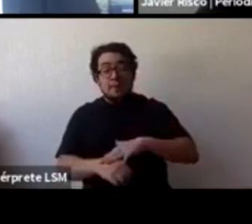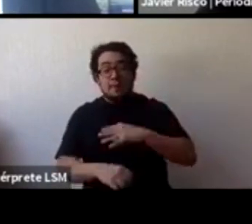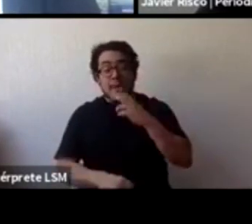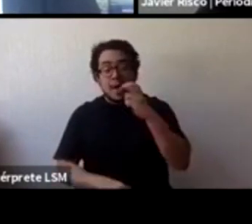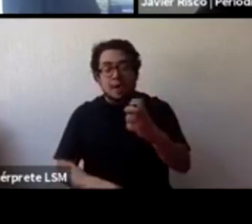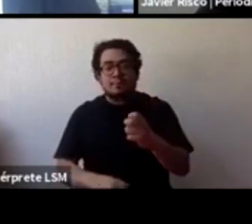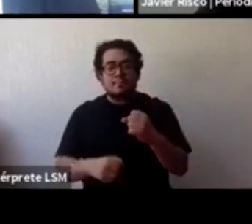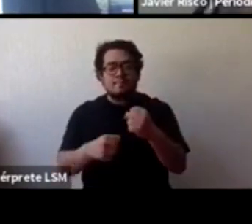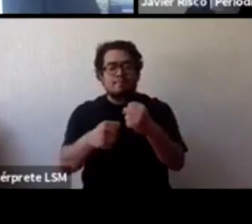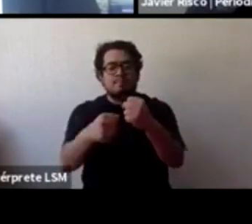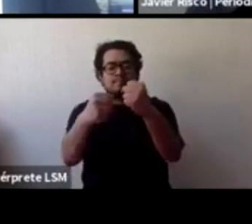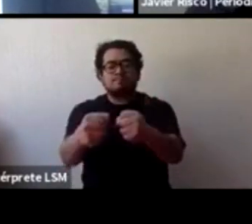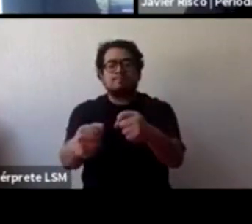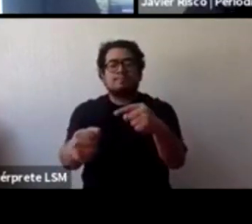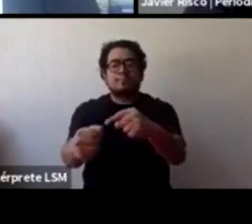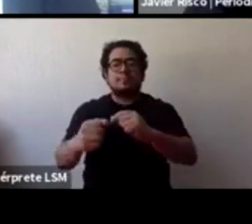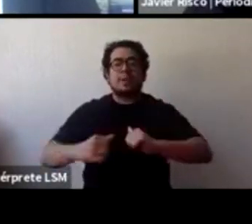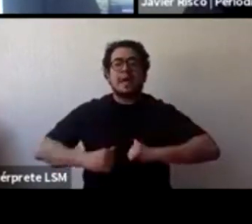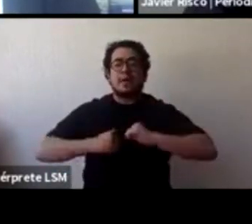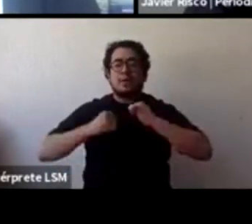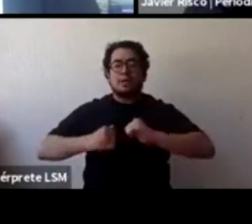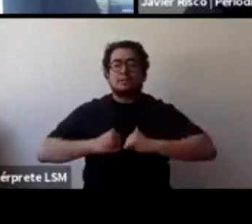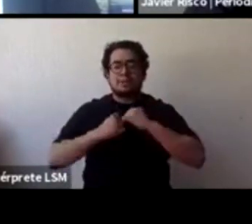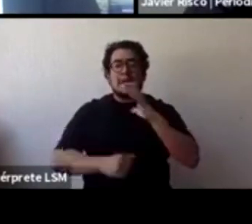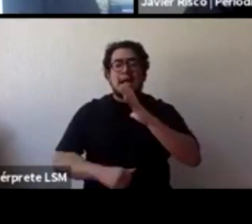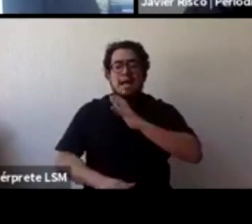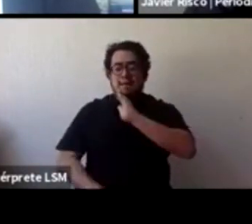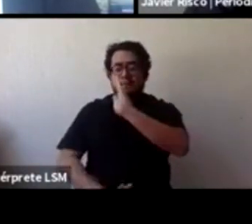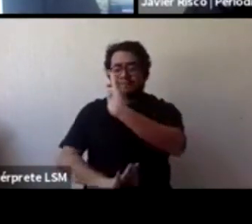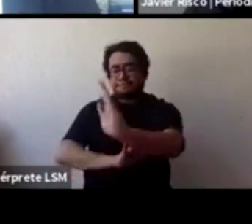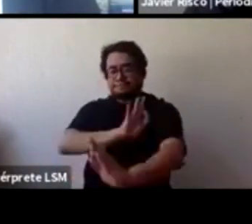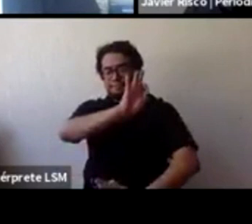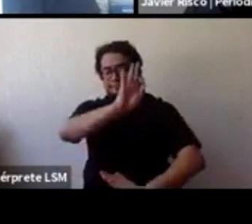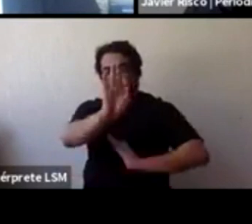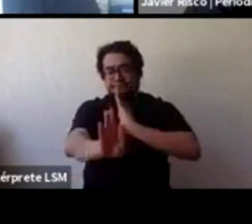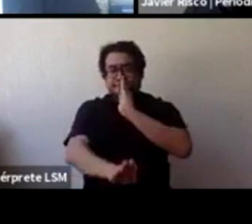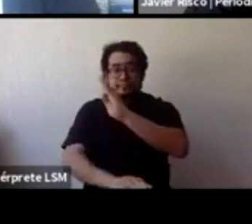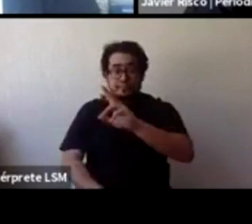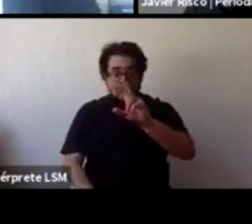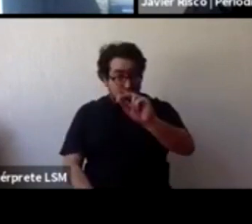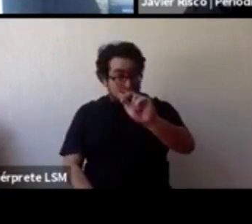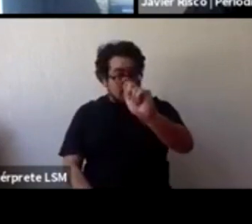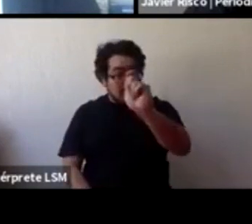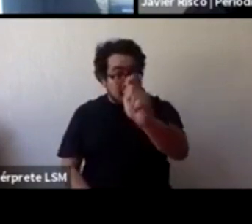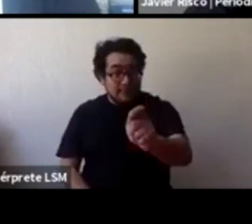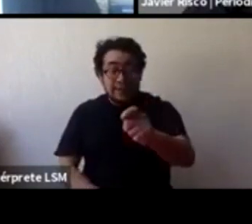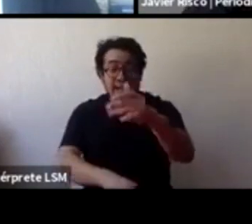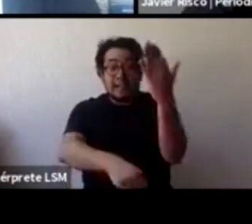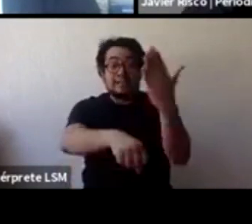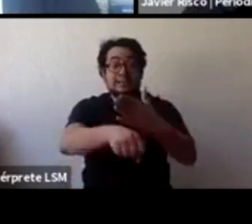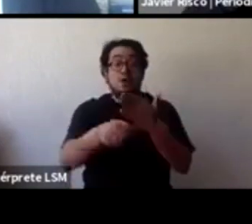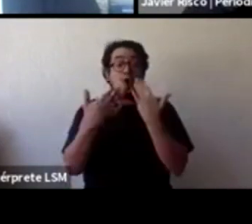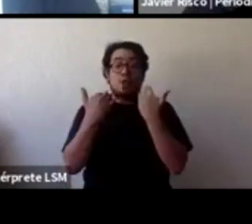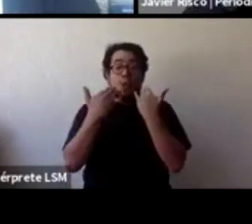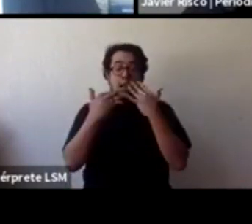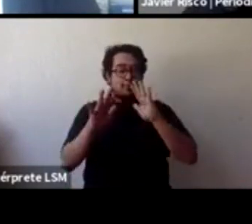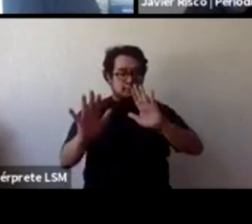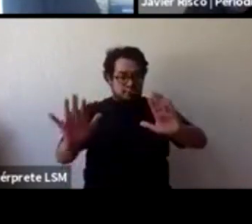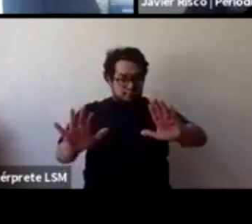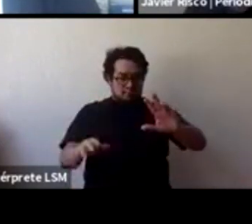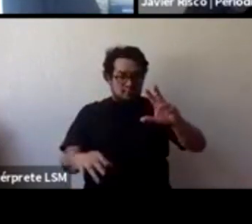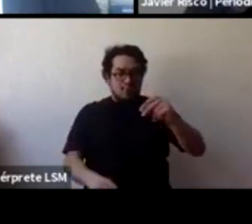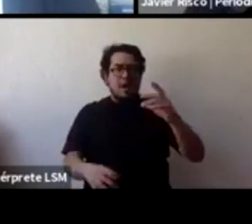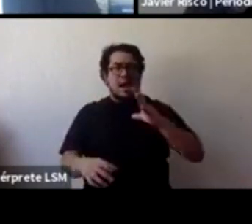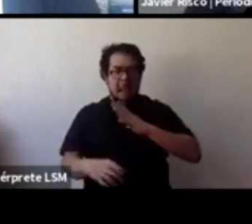adolescente puede tener un proceso de tratamiento no digo que no tenga una sanción legal porque hay adolescentes que